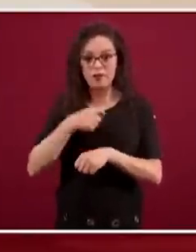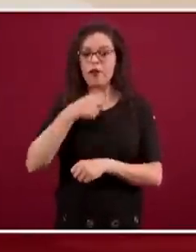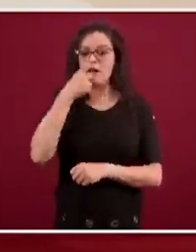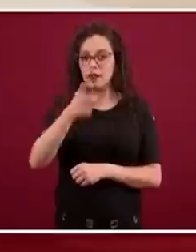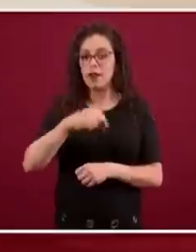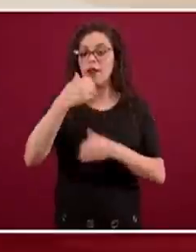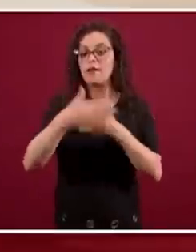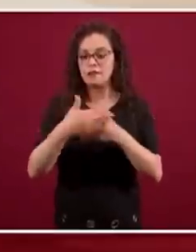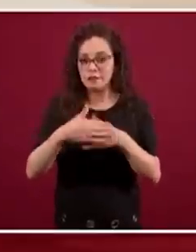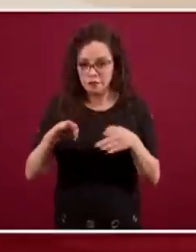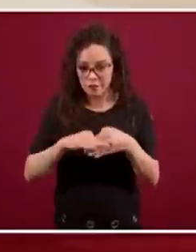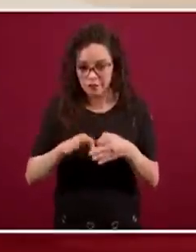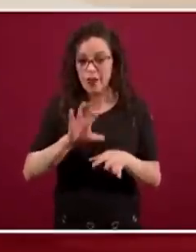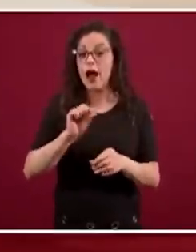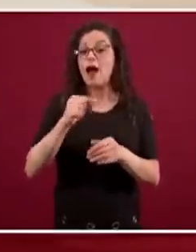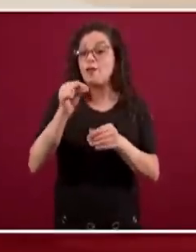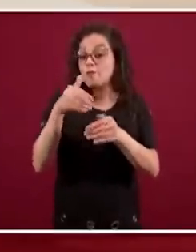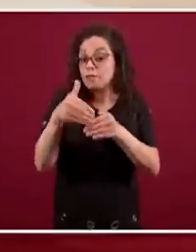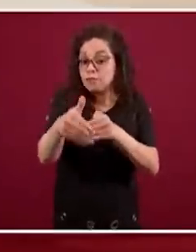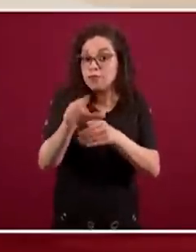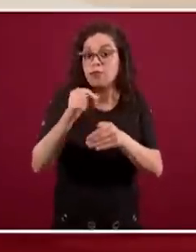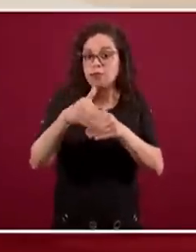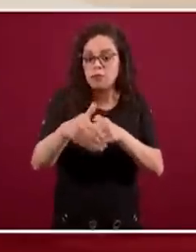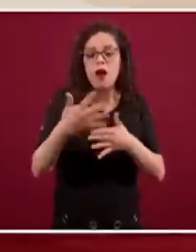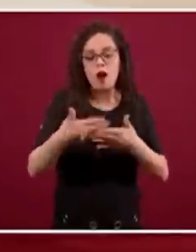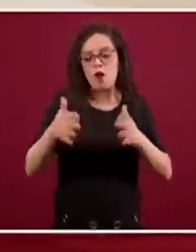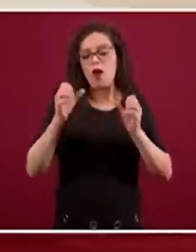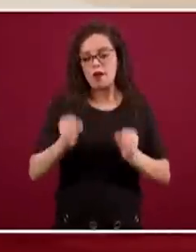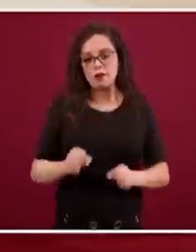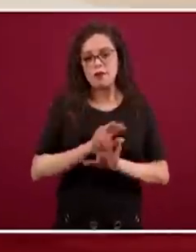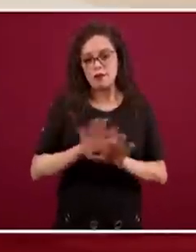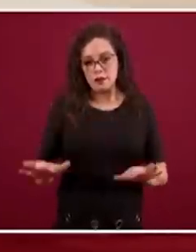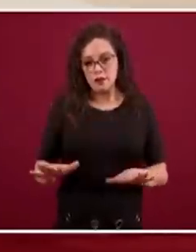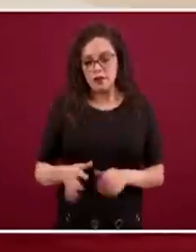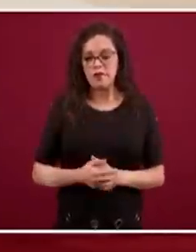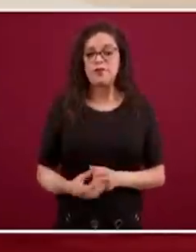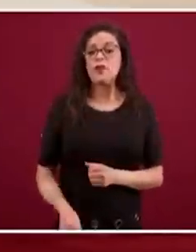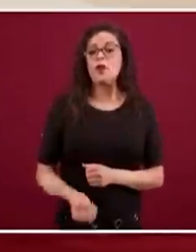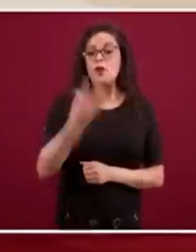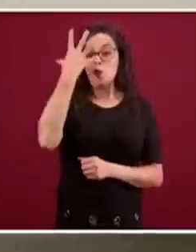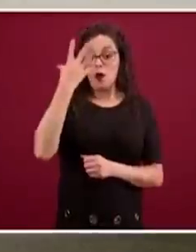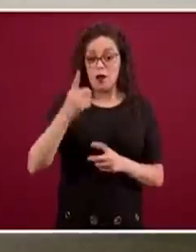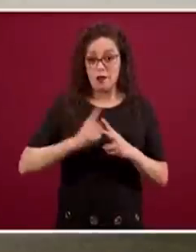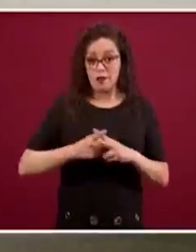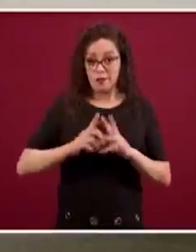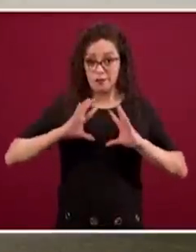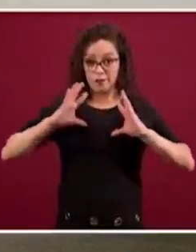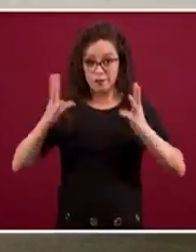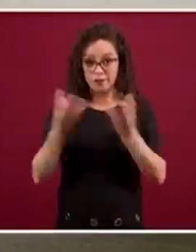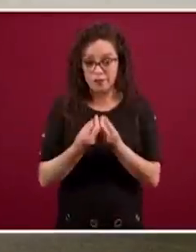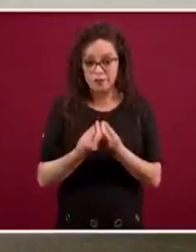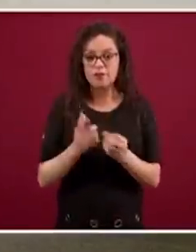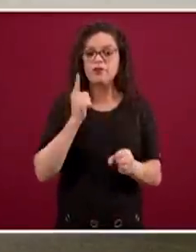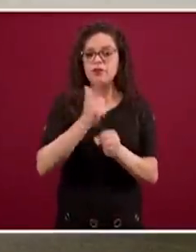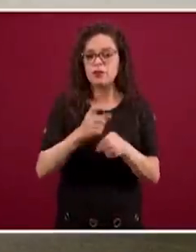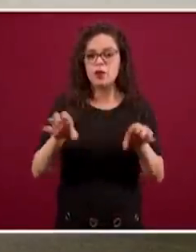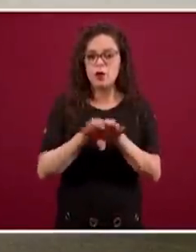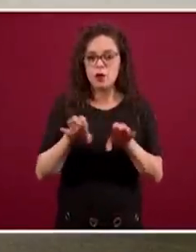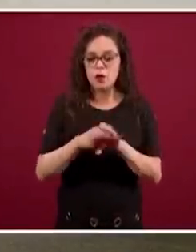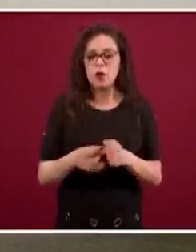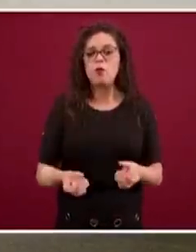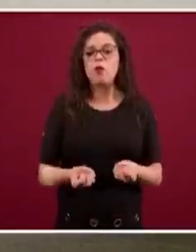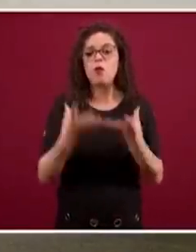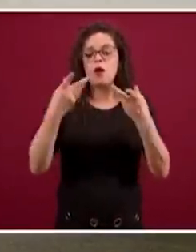factores, no solamente del número de casos, depende de la dispersión comunitaria y estos brotes comunitarios que señala